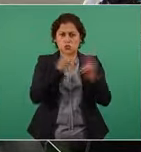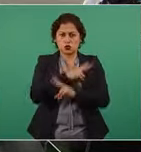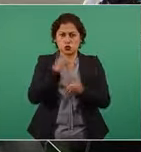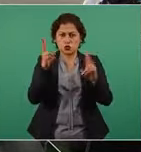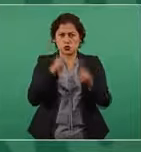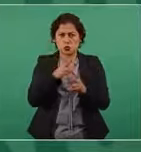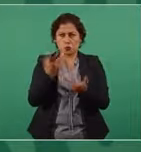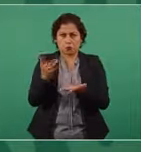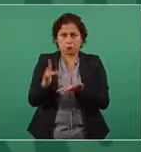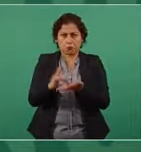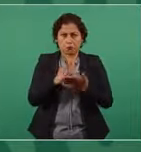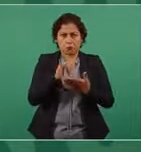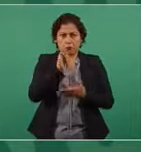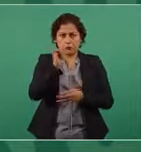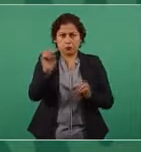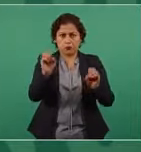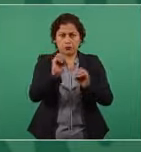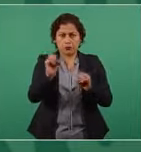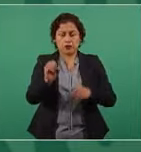es en automático,